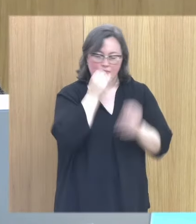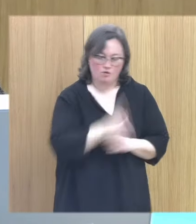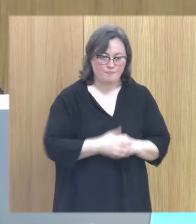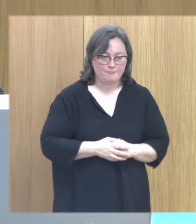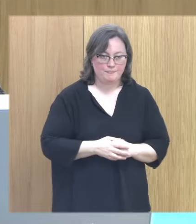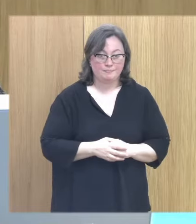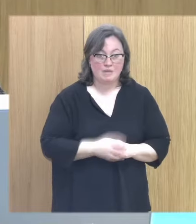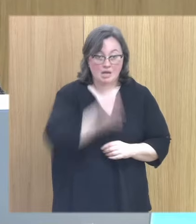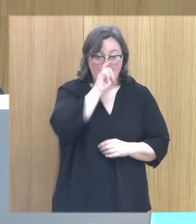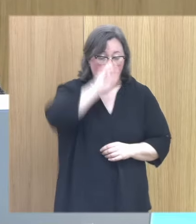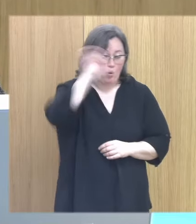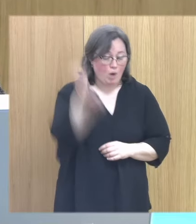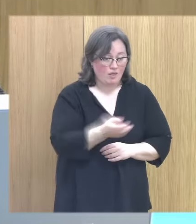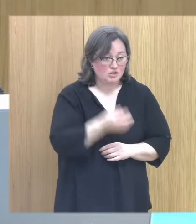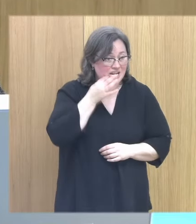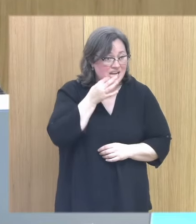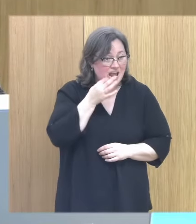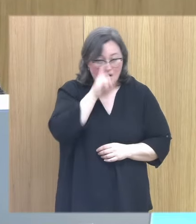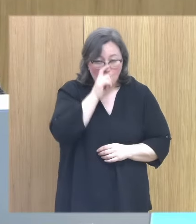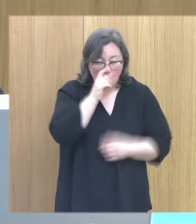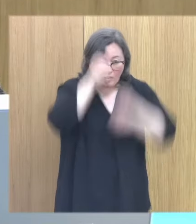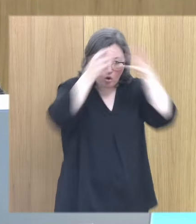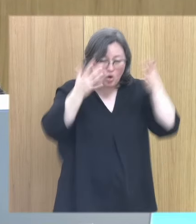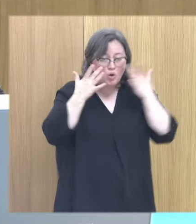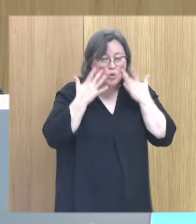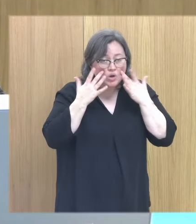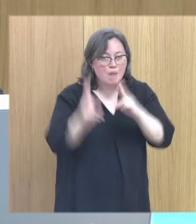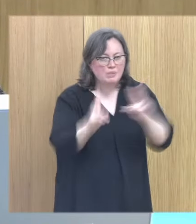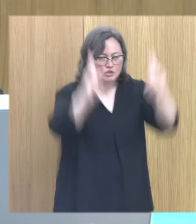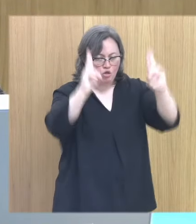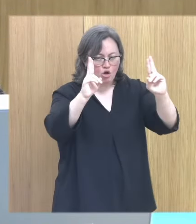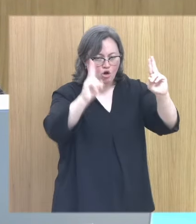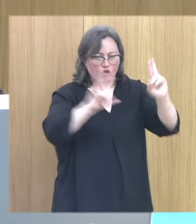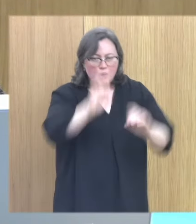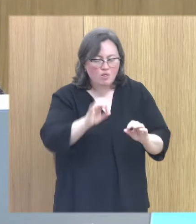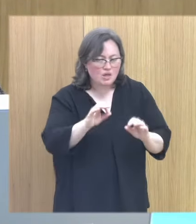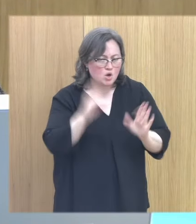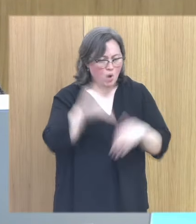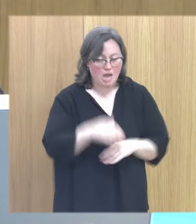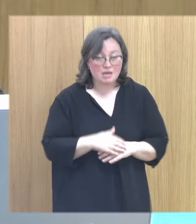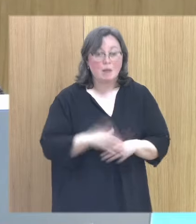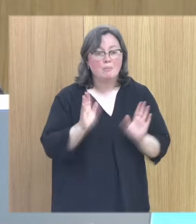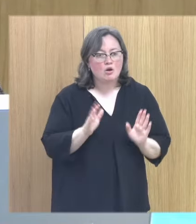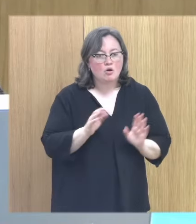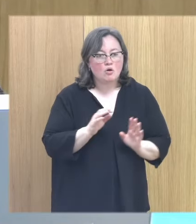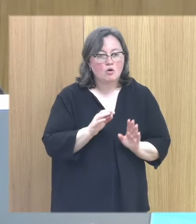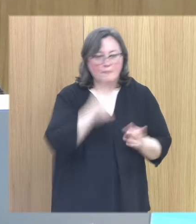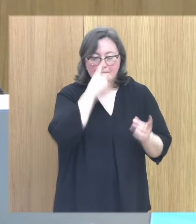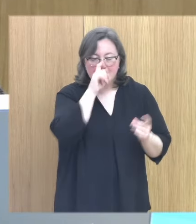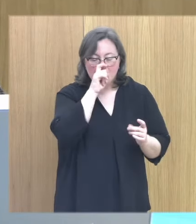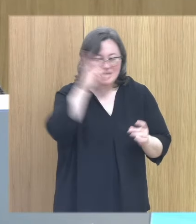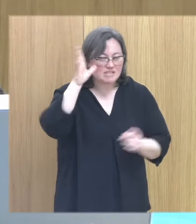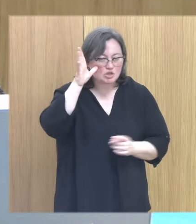hay muchos recuerdos que no se llegan a tener recuerdos episodicos o recuerdos completos pero sí hay memoria